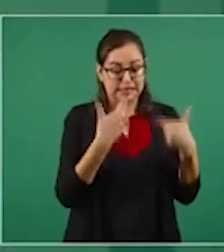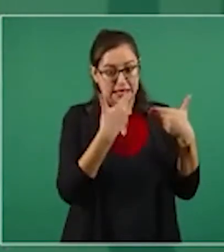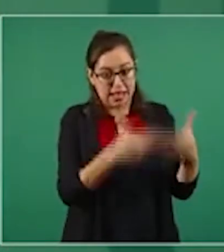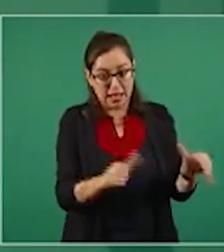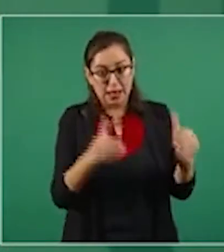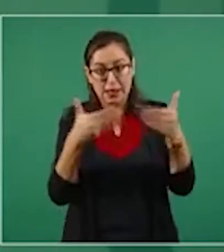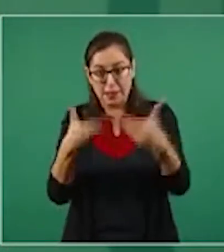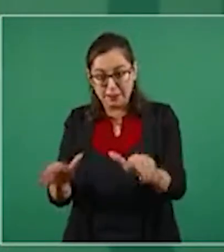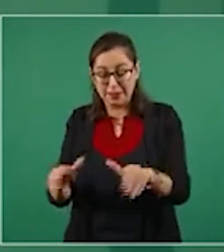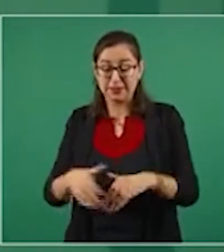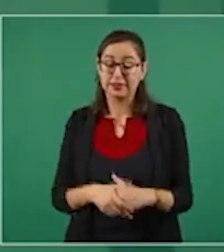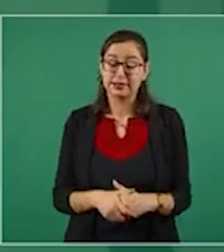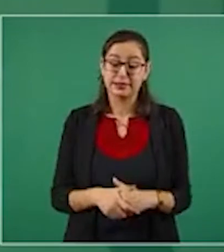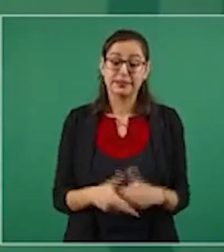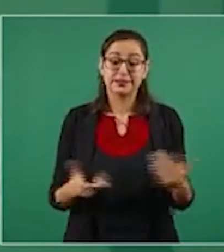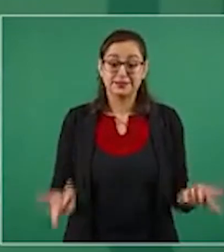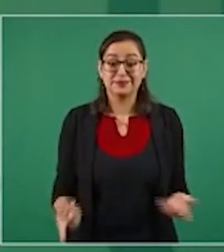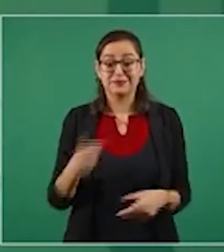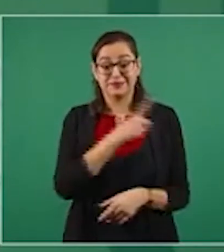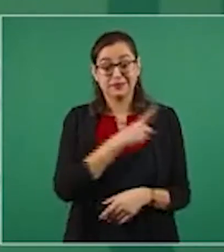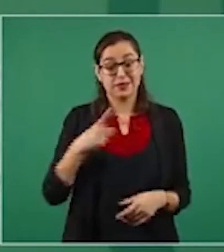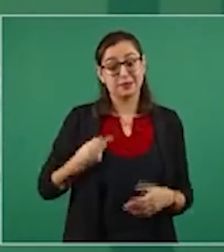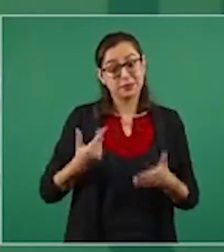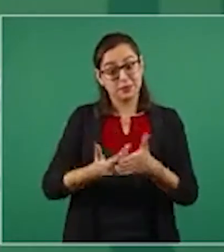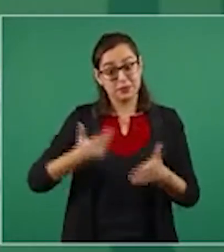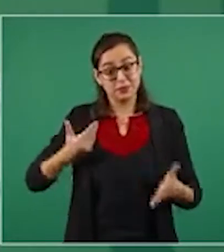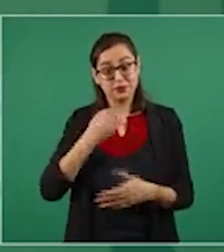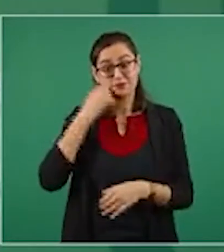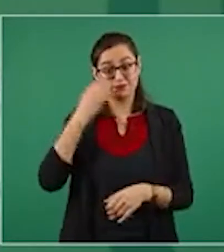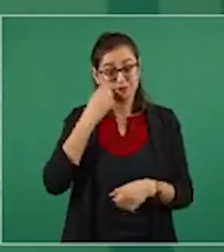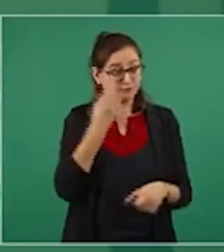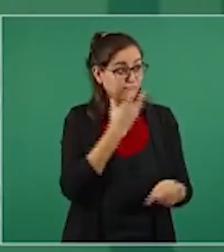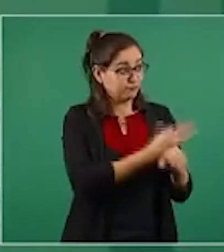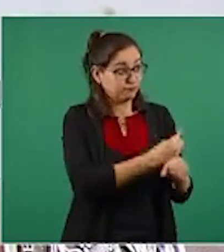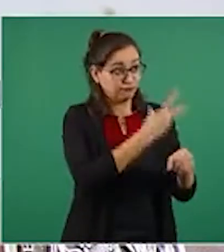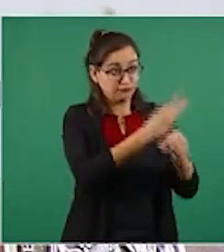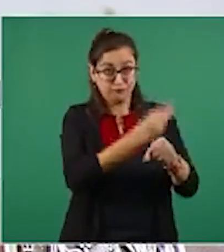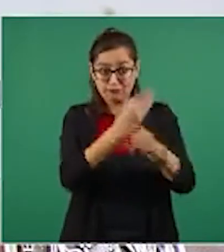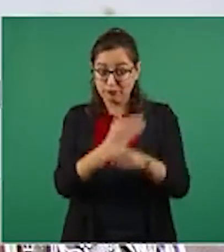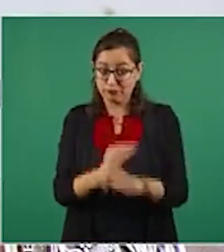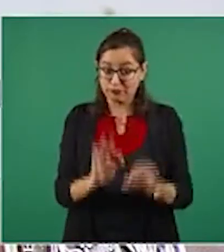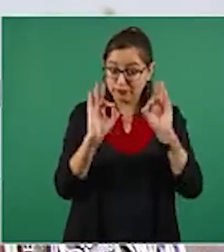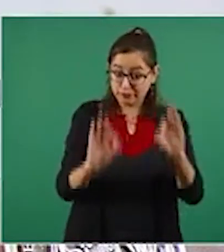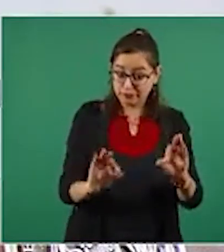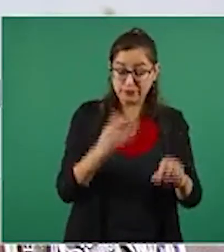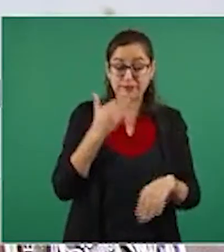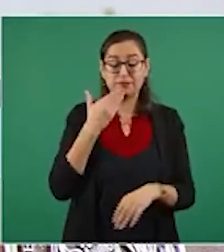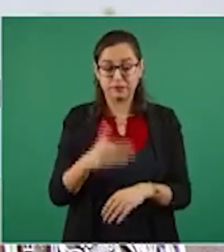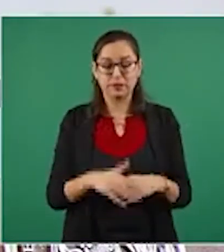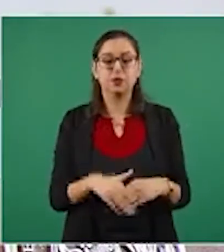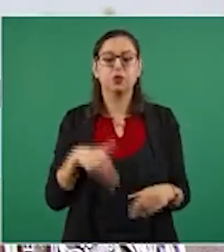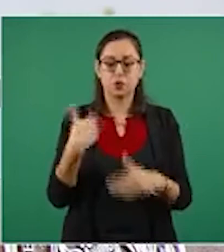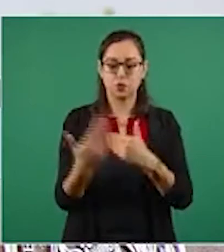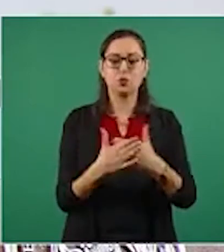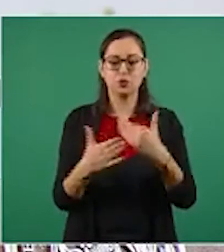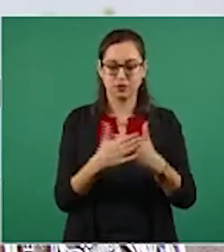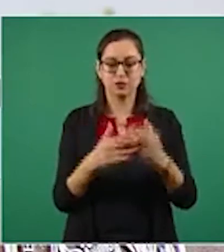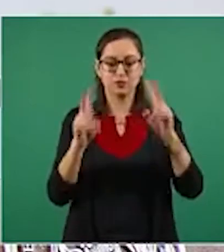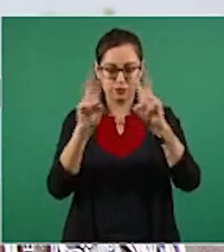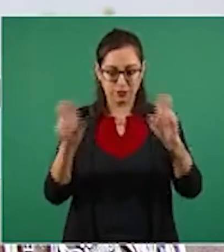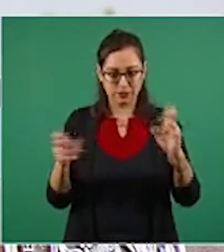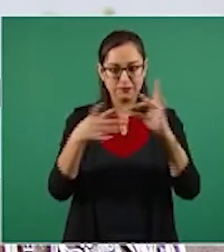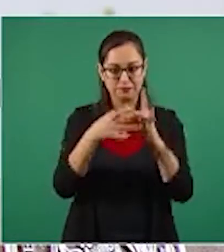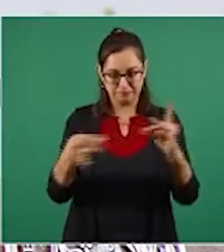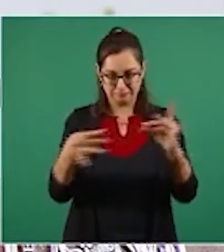poner en buen estado a las escuelas. Ya voy a hablar de eso porque necesitamos